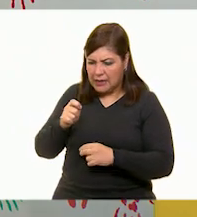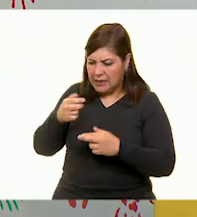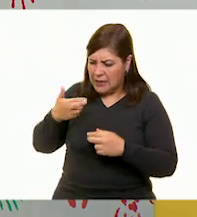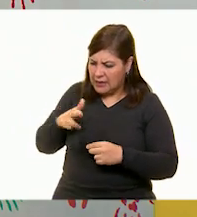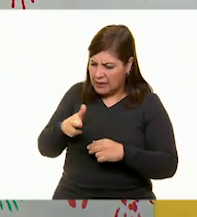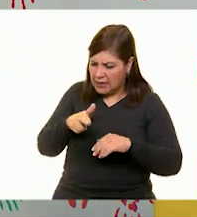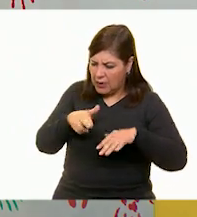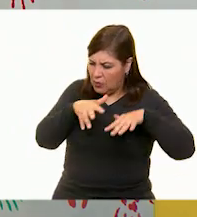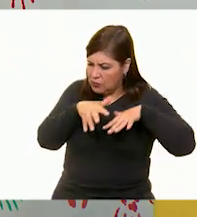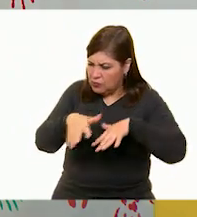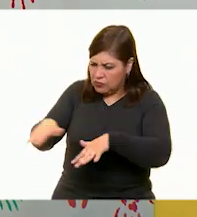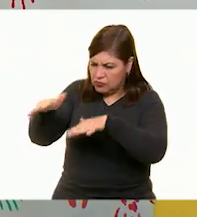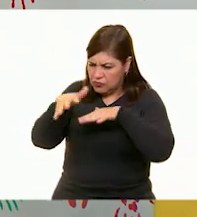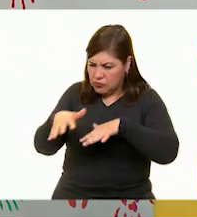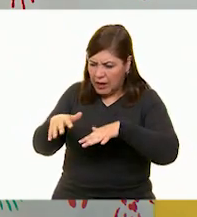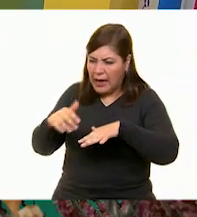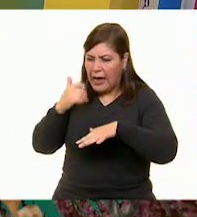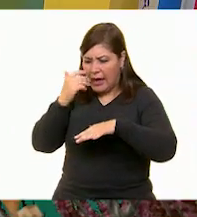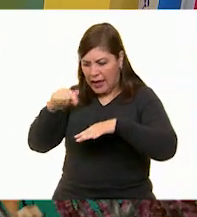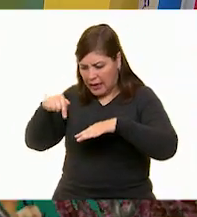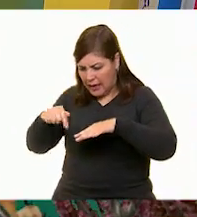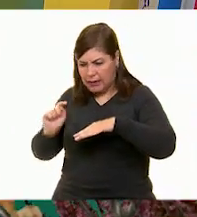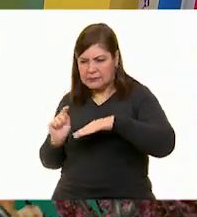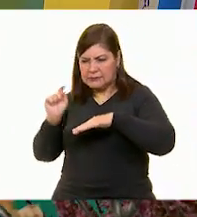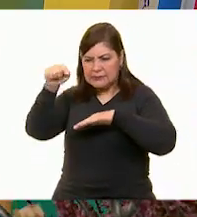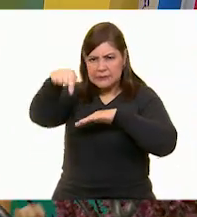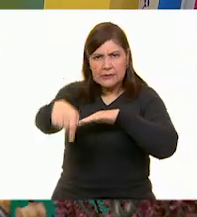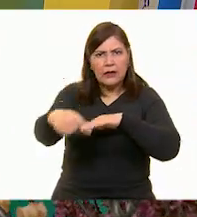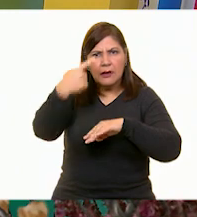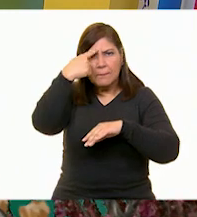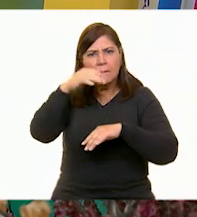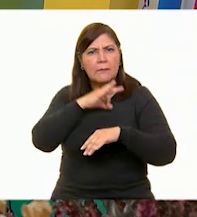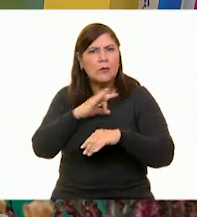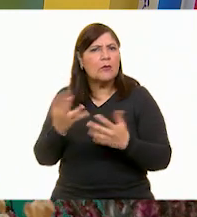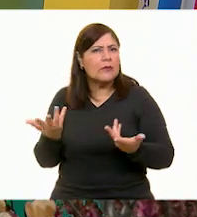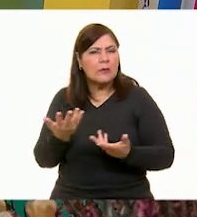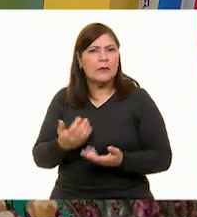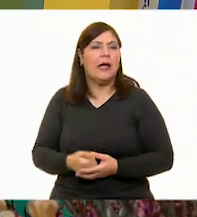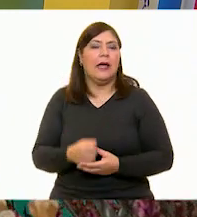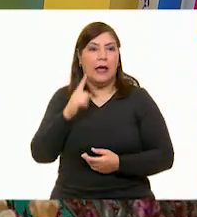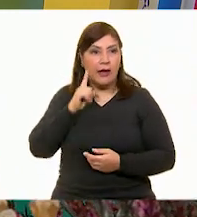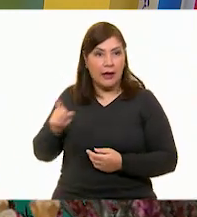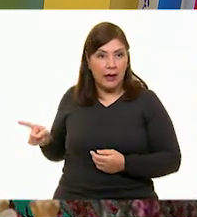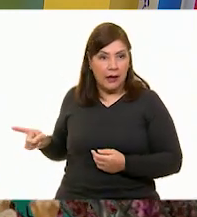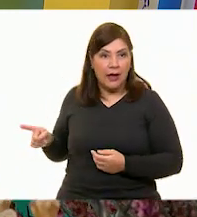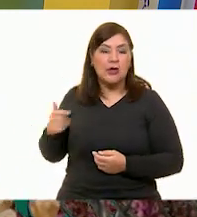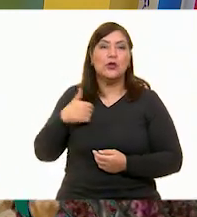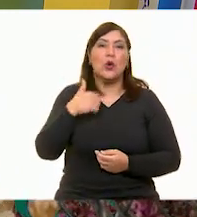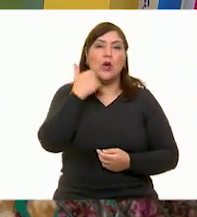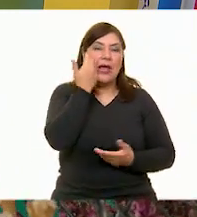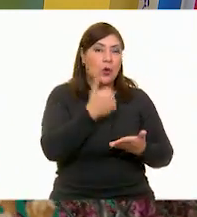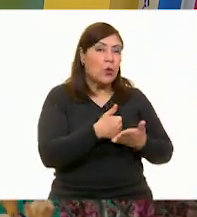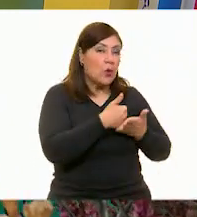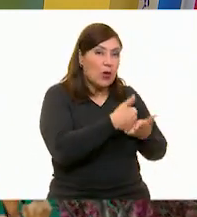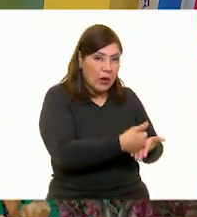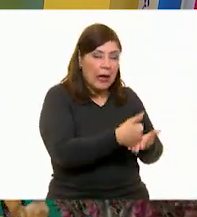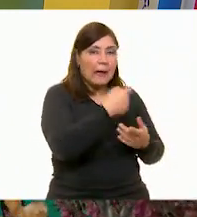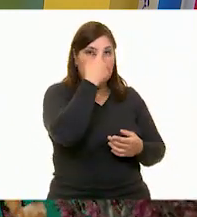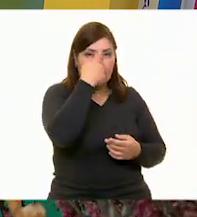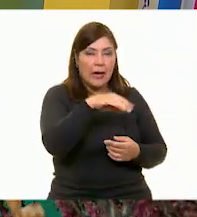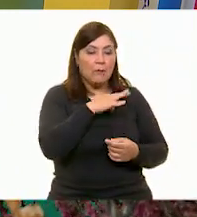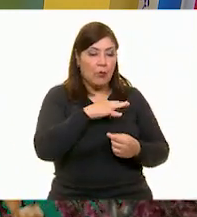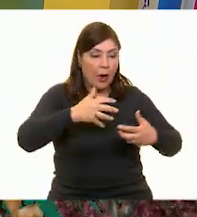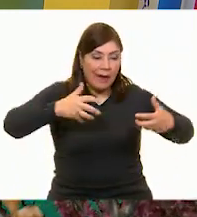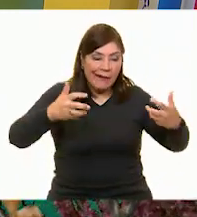esta ranita llegue al otro lado. Bueno, yo quiero ayudar a que cruce el río porque quiero hacer